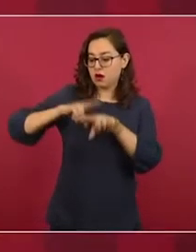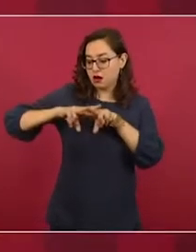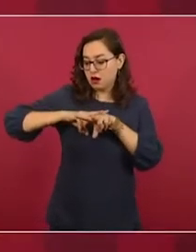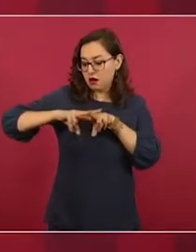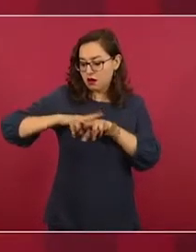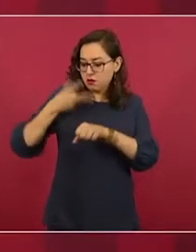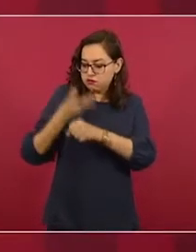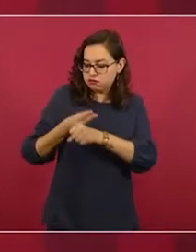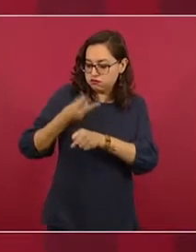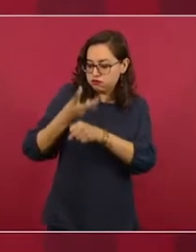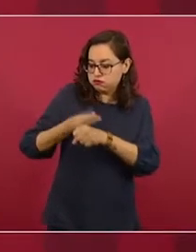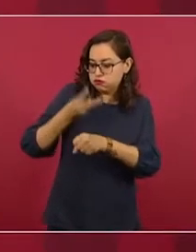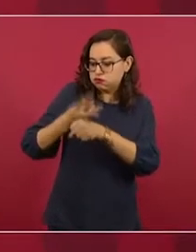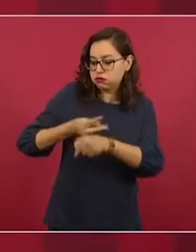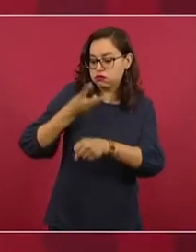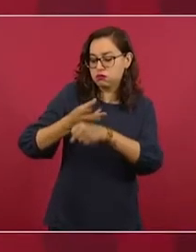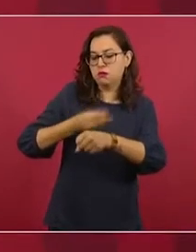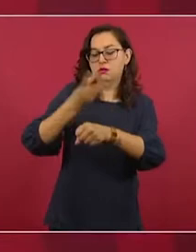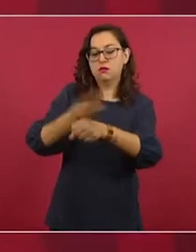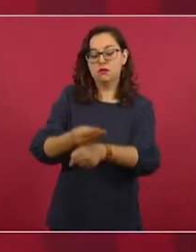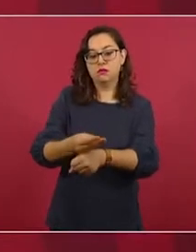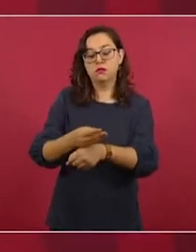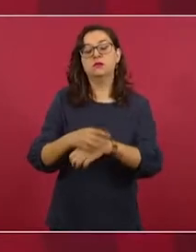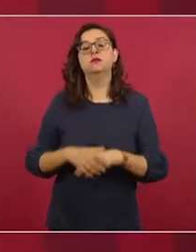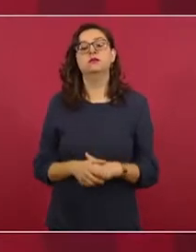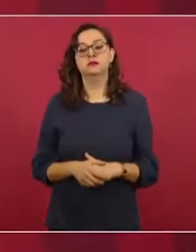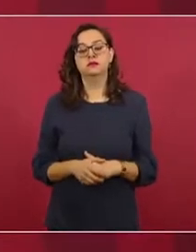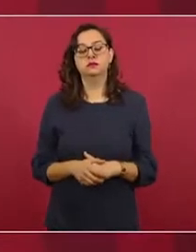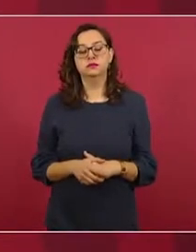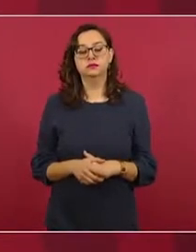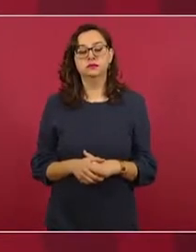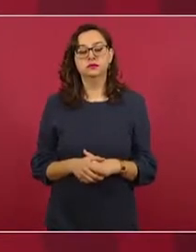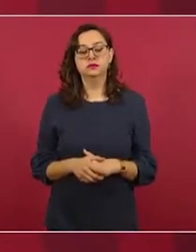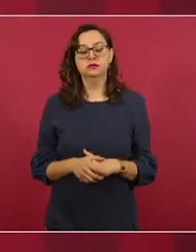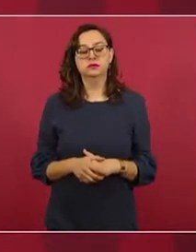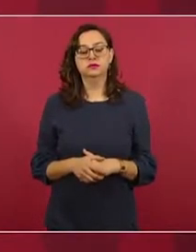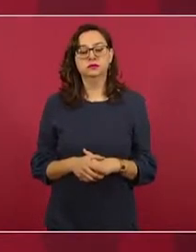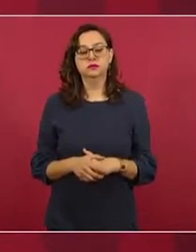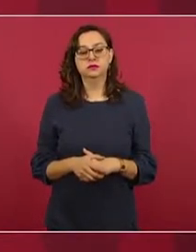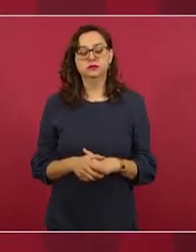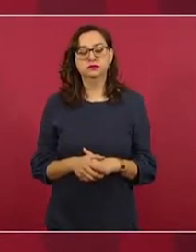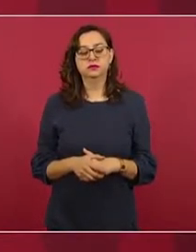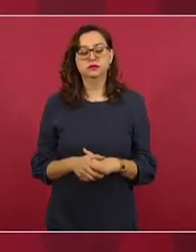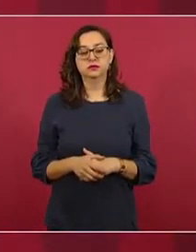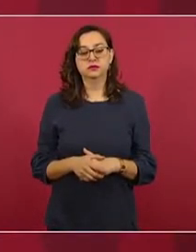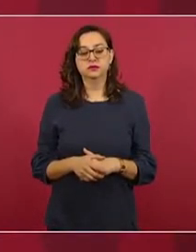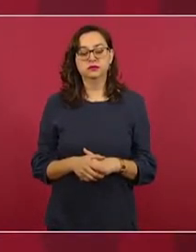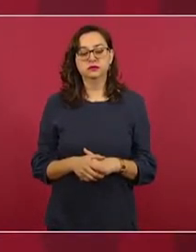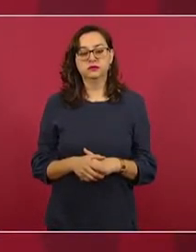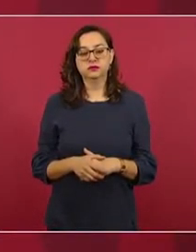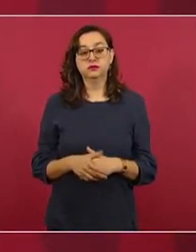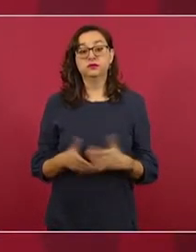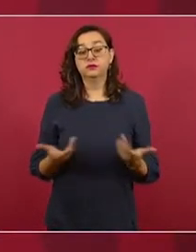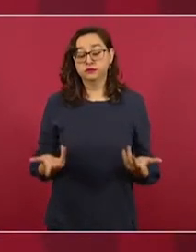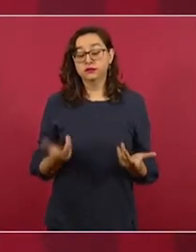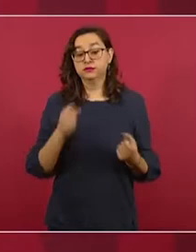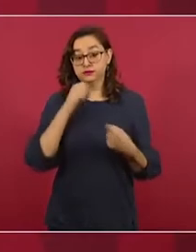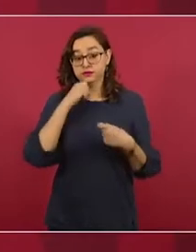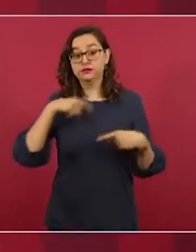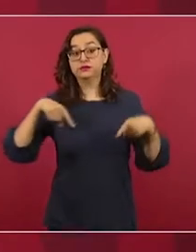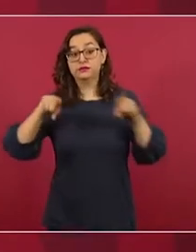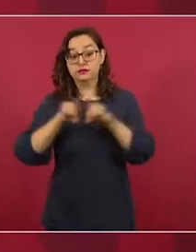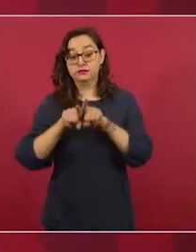incluso con la ampliación del ferrocarril